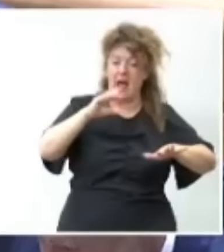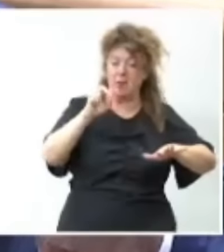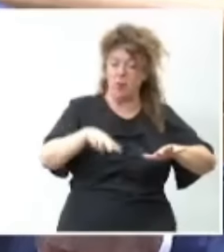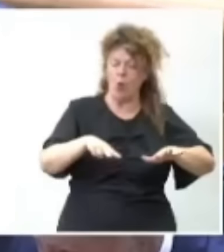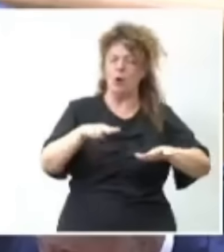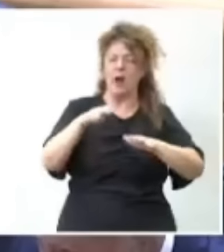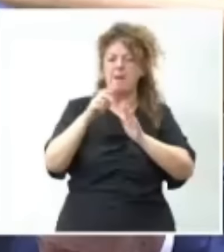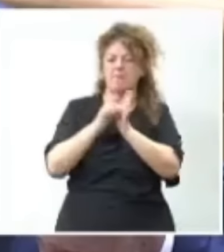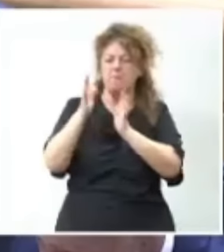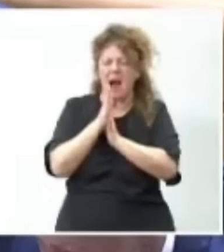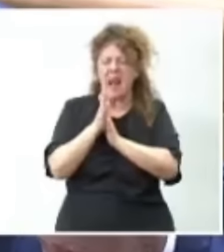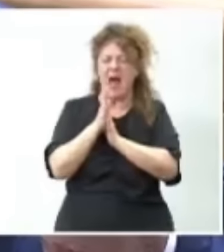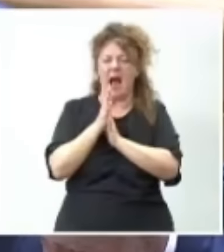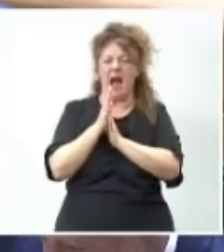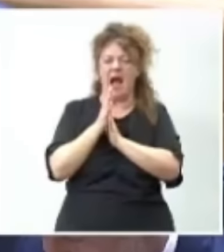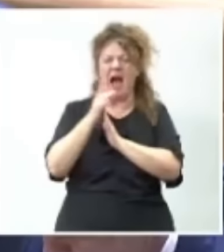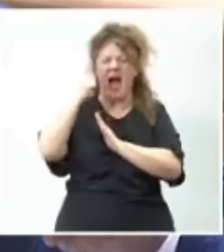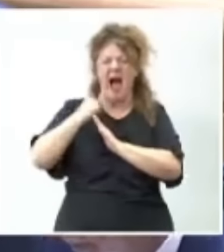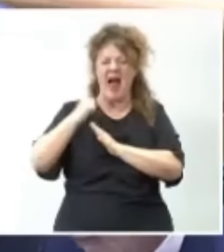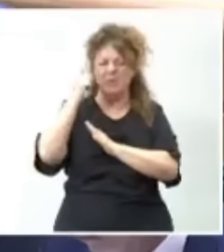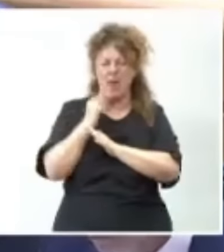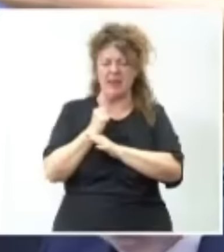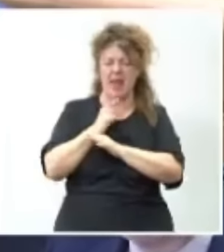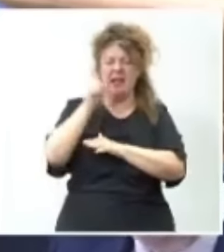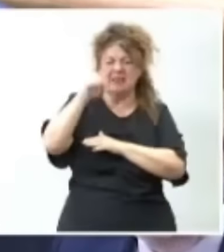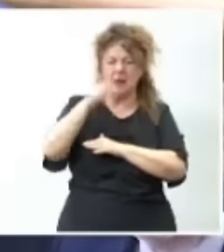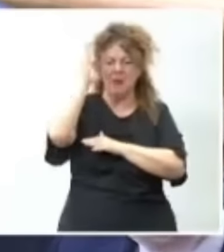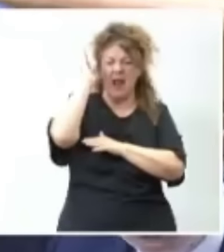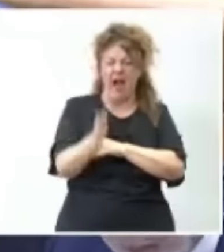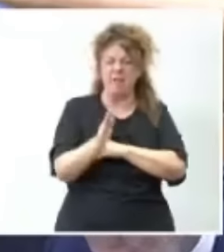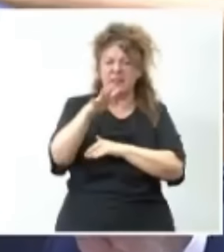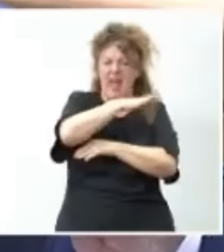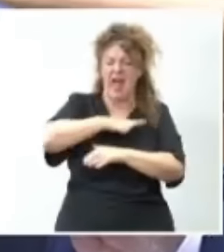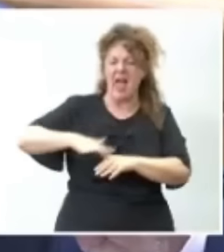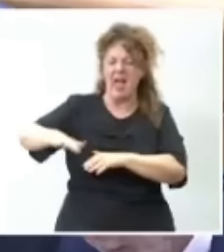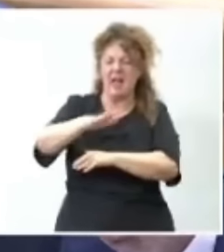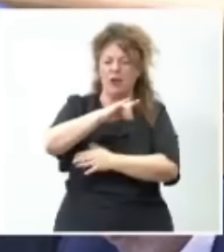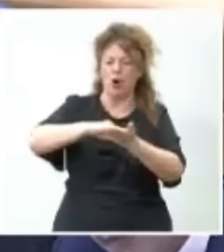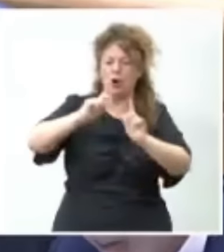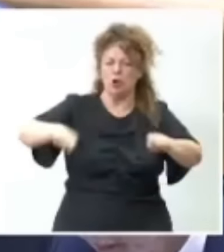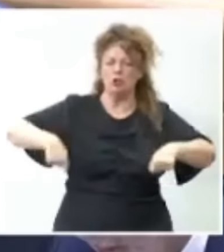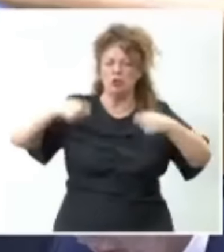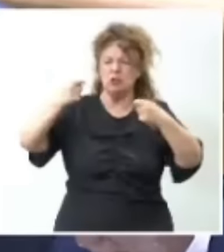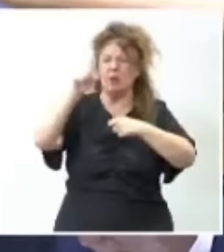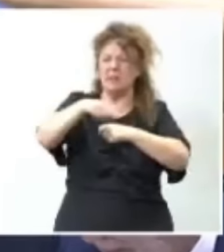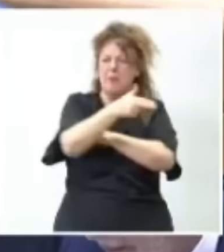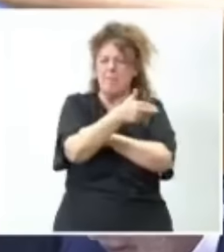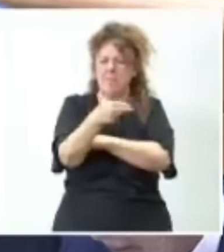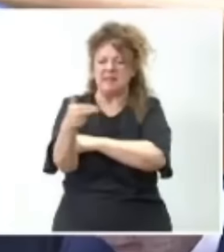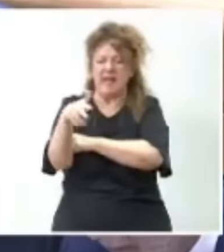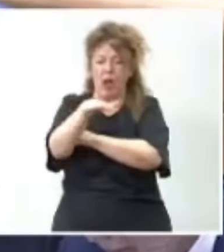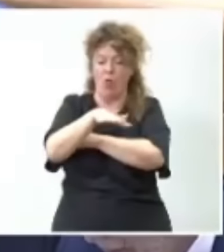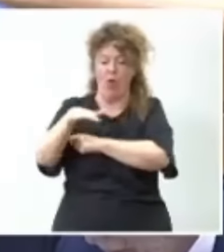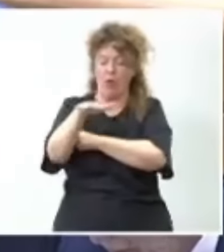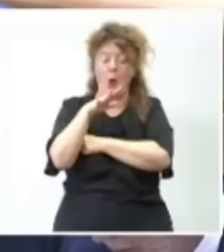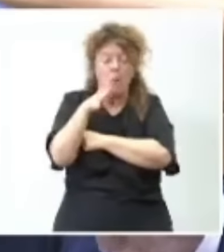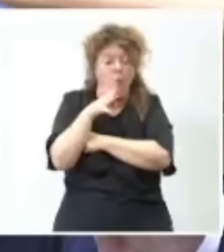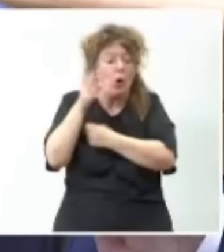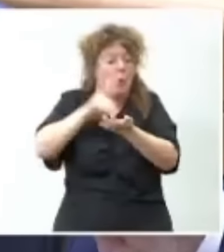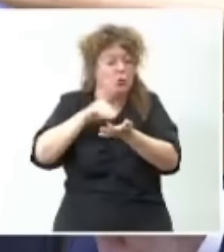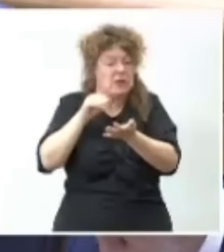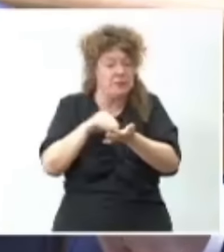Granada y Almería. Y digo que está afectando el ecosistema y afecta la actividad pesquera de la zona, porque en muchas